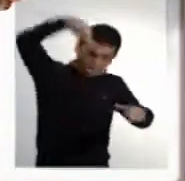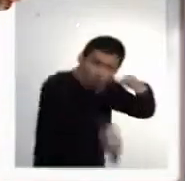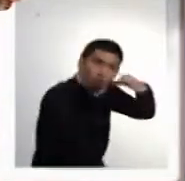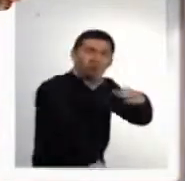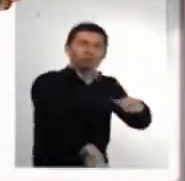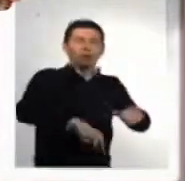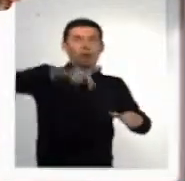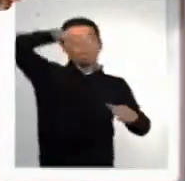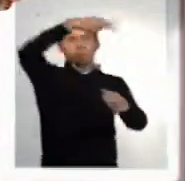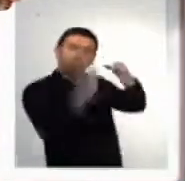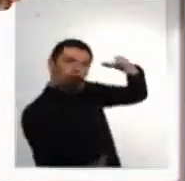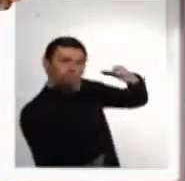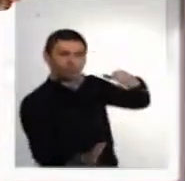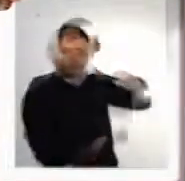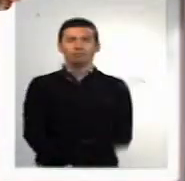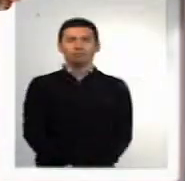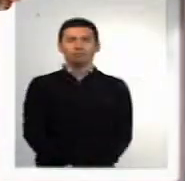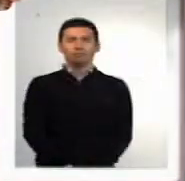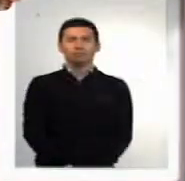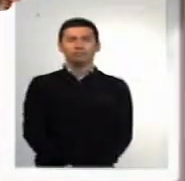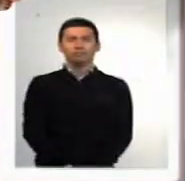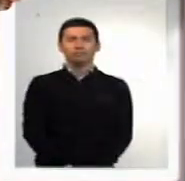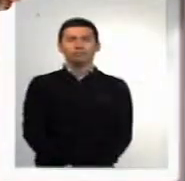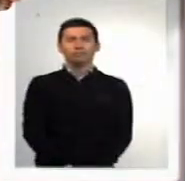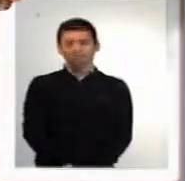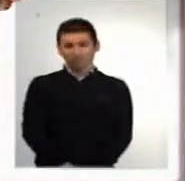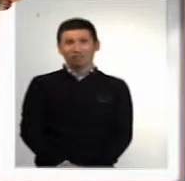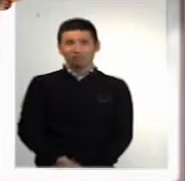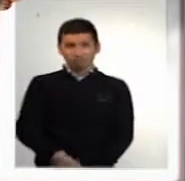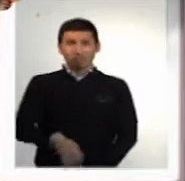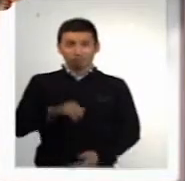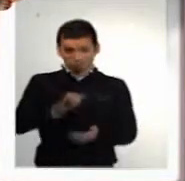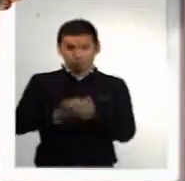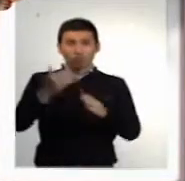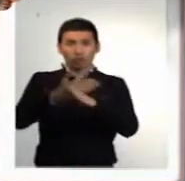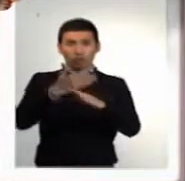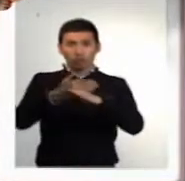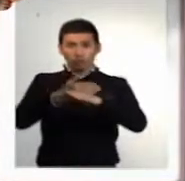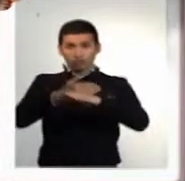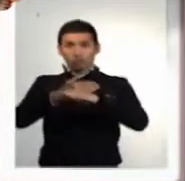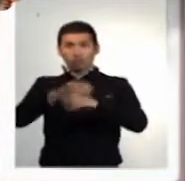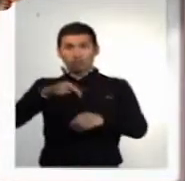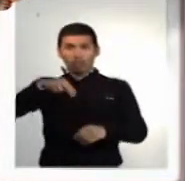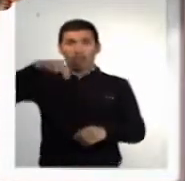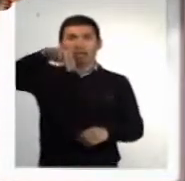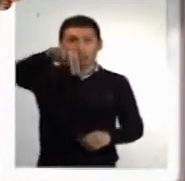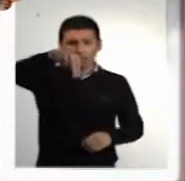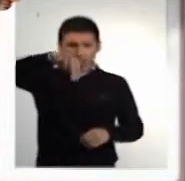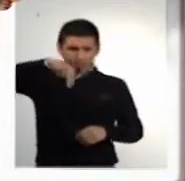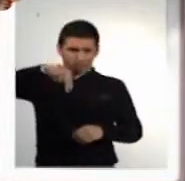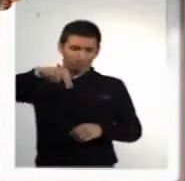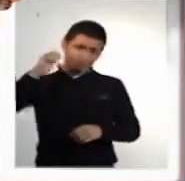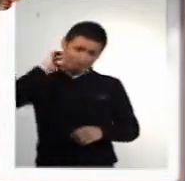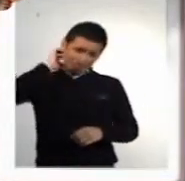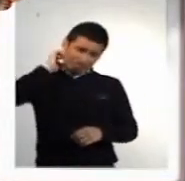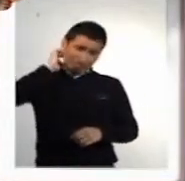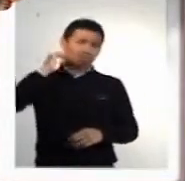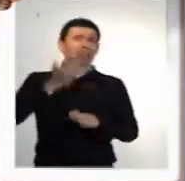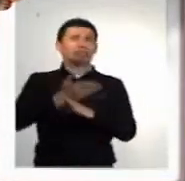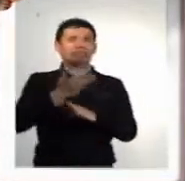difícil, ¿podría uno salir de ahí? Bueno, este es otro de los problemas que tenemos nosotros para cruzar, Lorena.